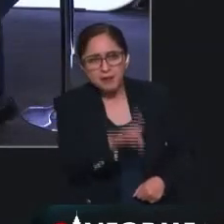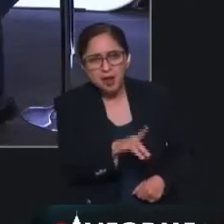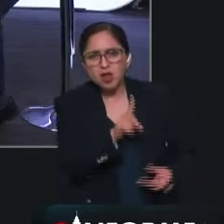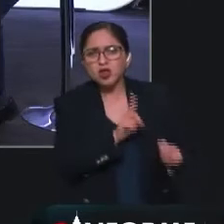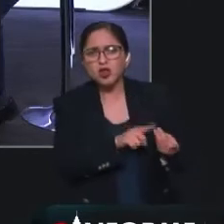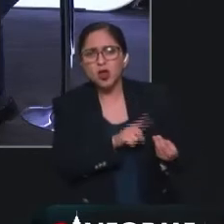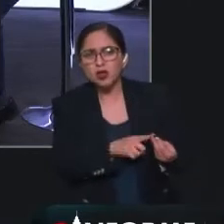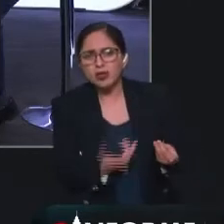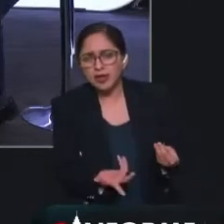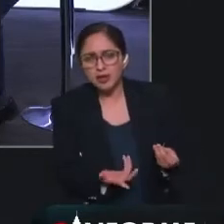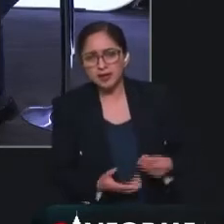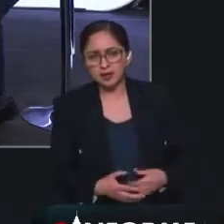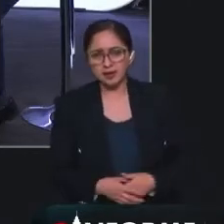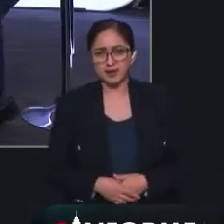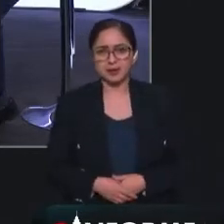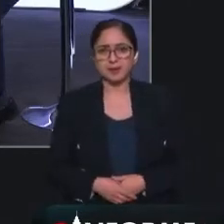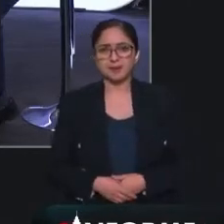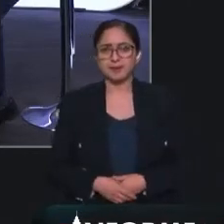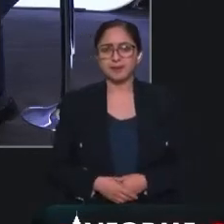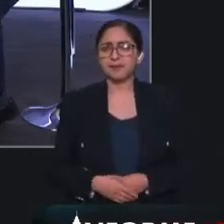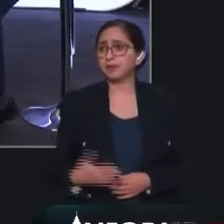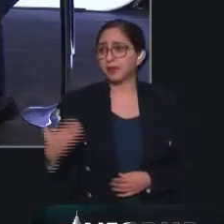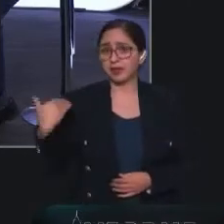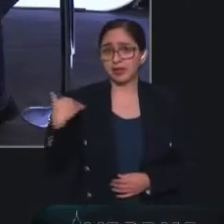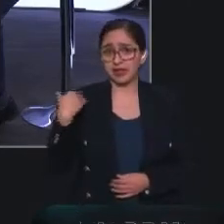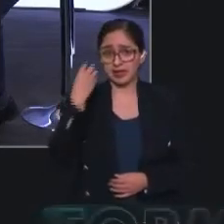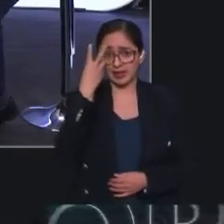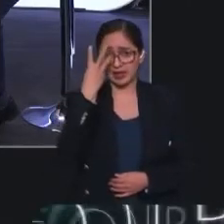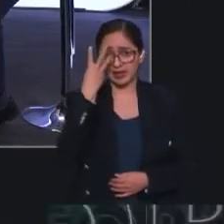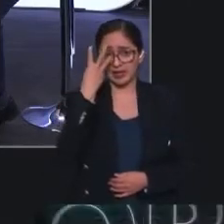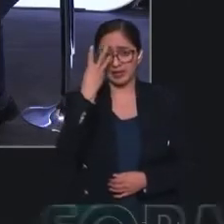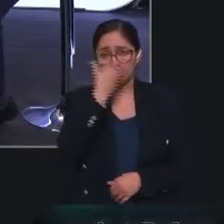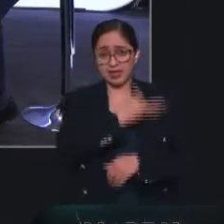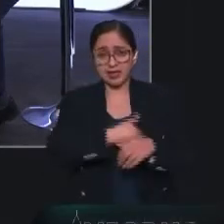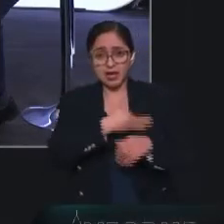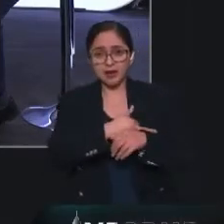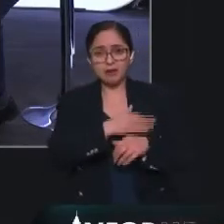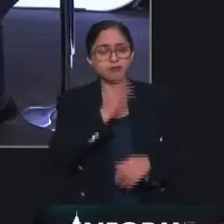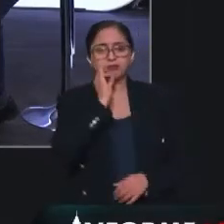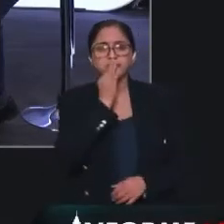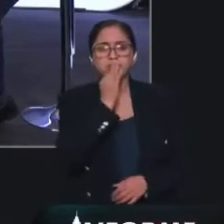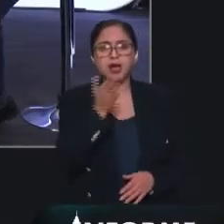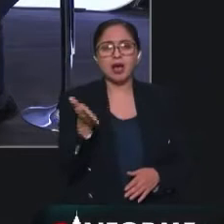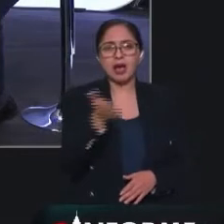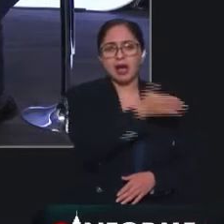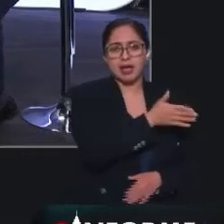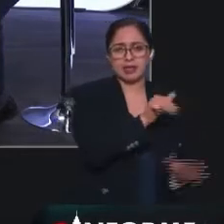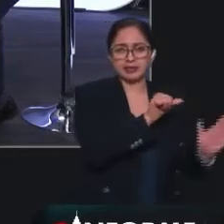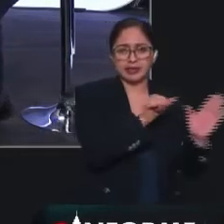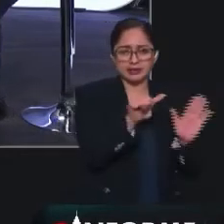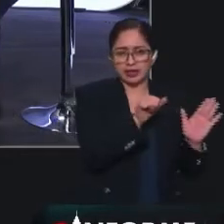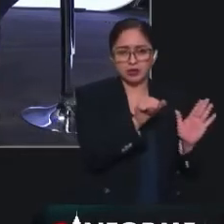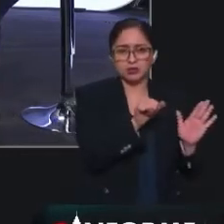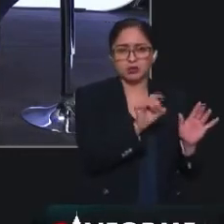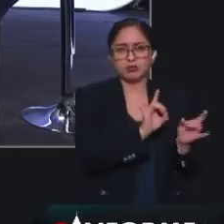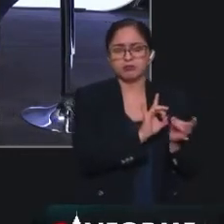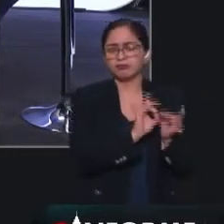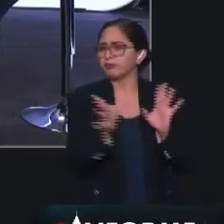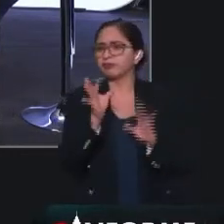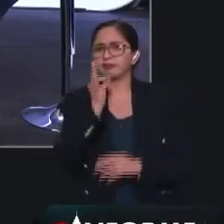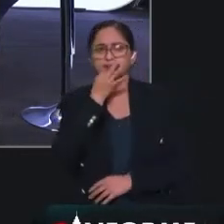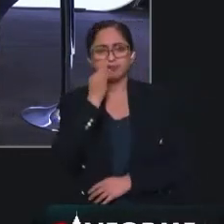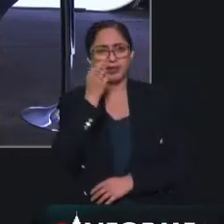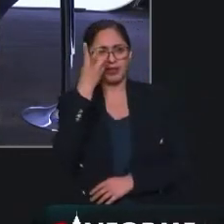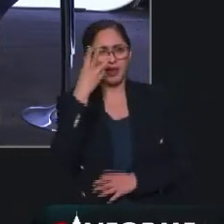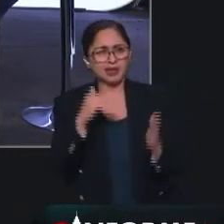a partir de las 3 de la tarde hubo un brinco de 3.000 votos. Llevábamos cerca de 600, luego tuvimos más de 3.000.